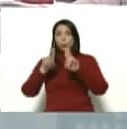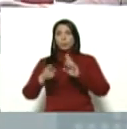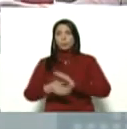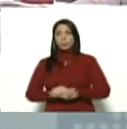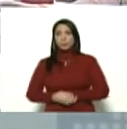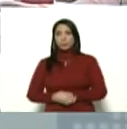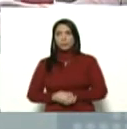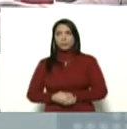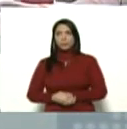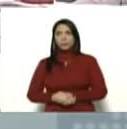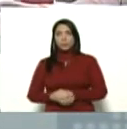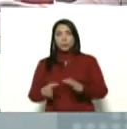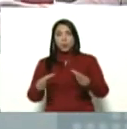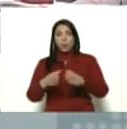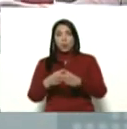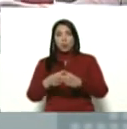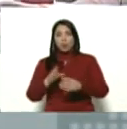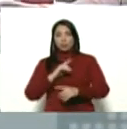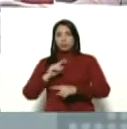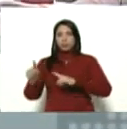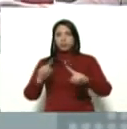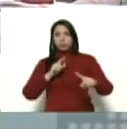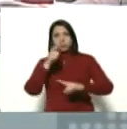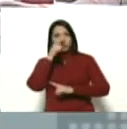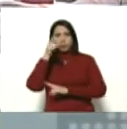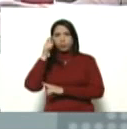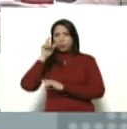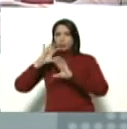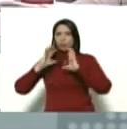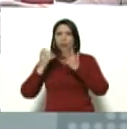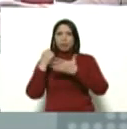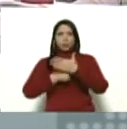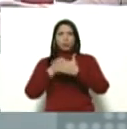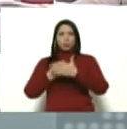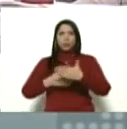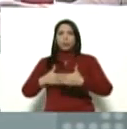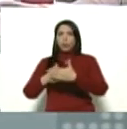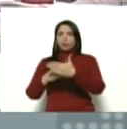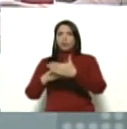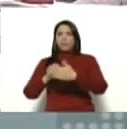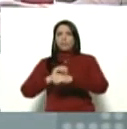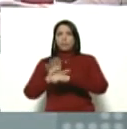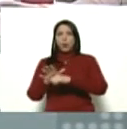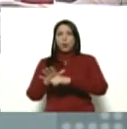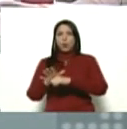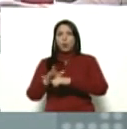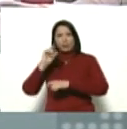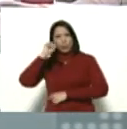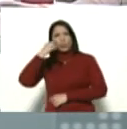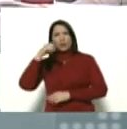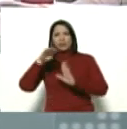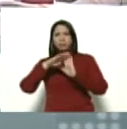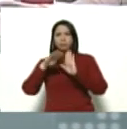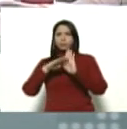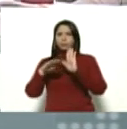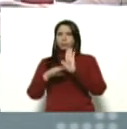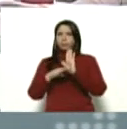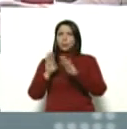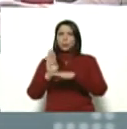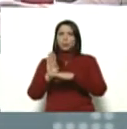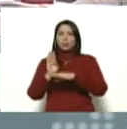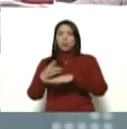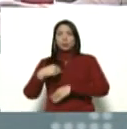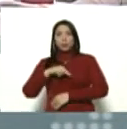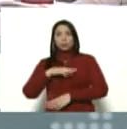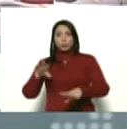Órgano Rector Mundial de la Lucha contra la Pandemia recuerda máximos cuidados. Nosotros